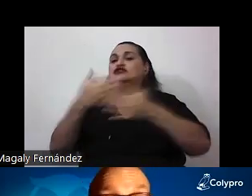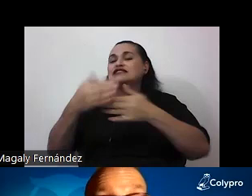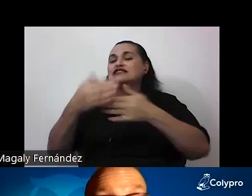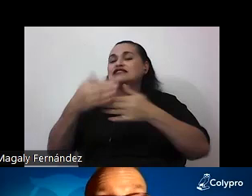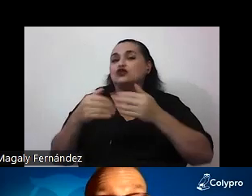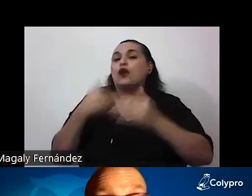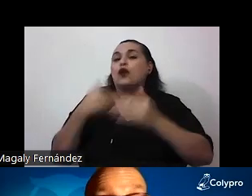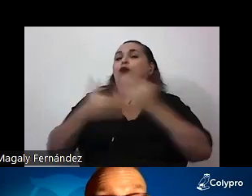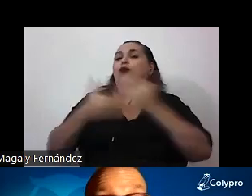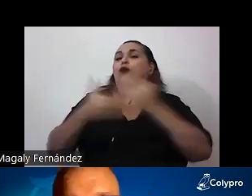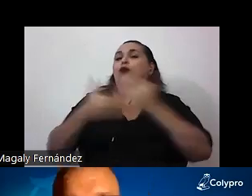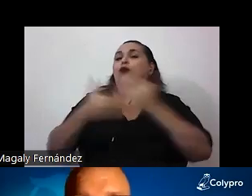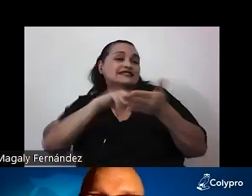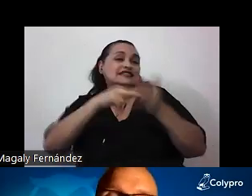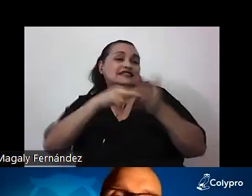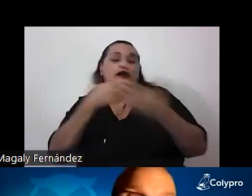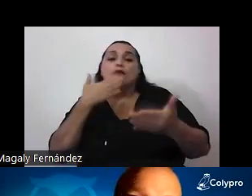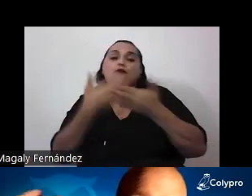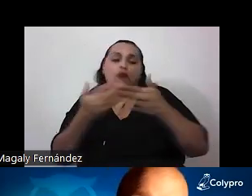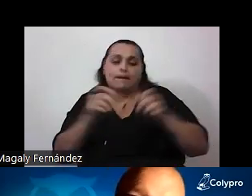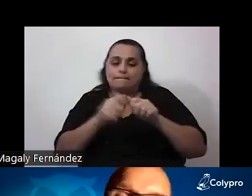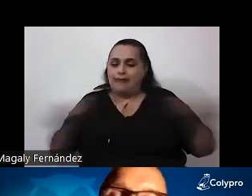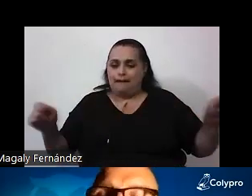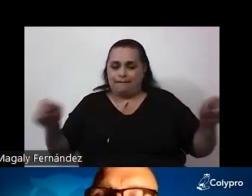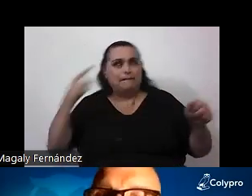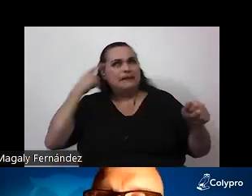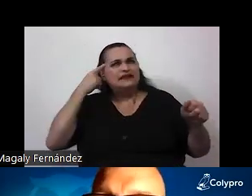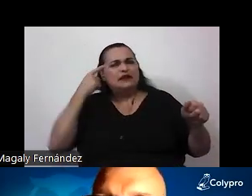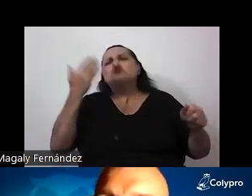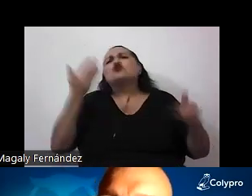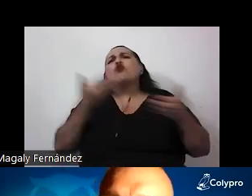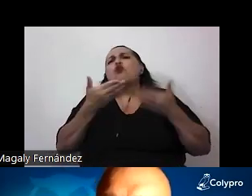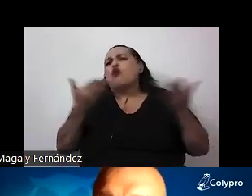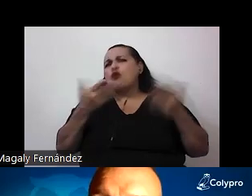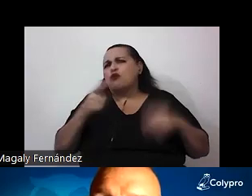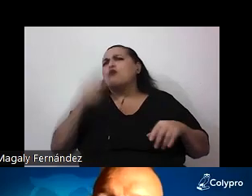es un buen mapa. Si queremos pensar cómo y por qué cambian las especies.